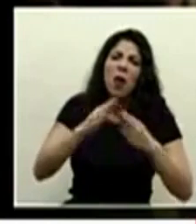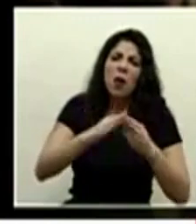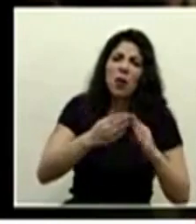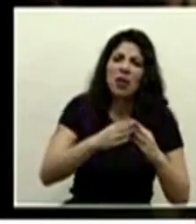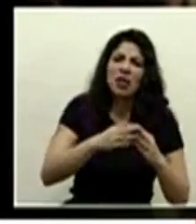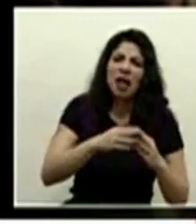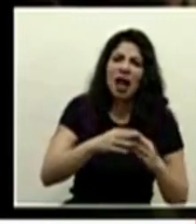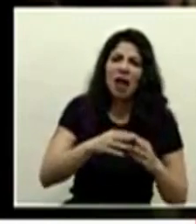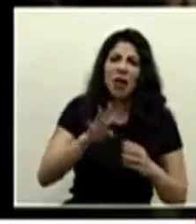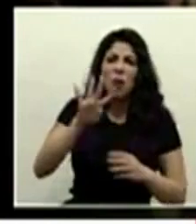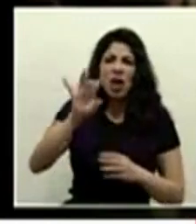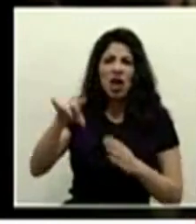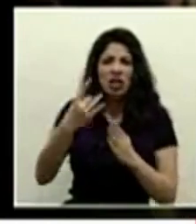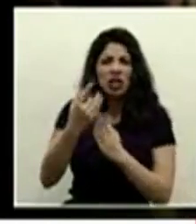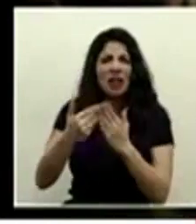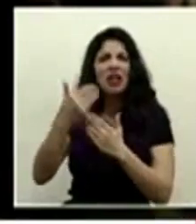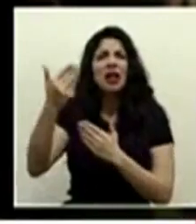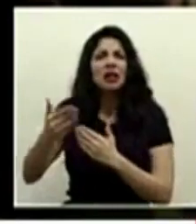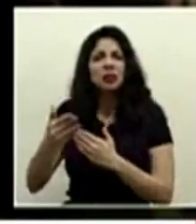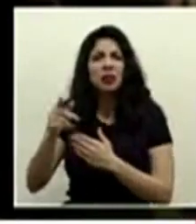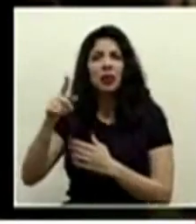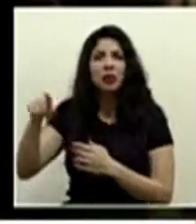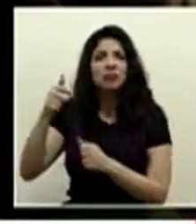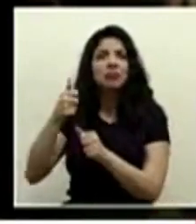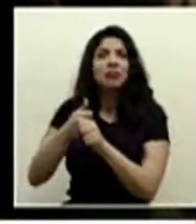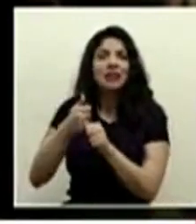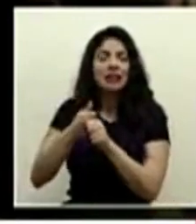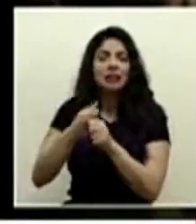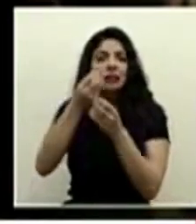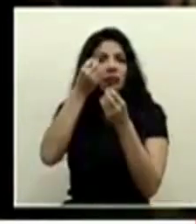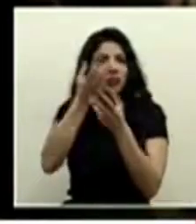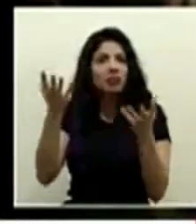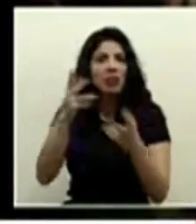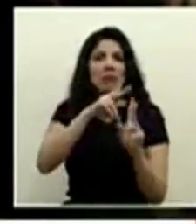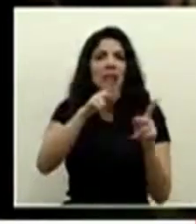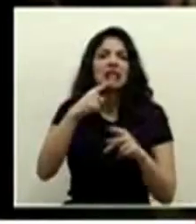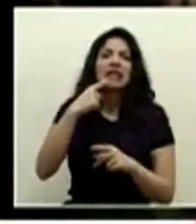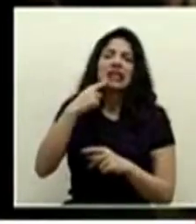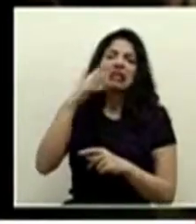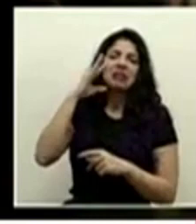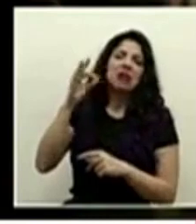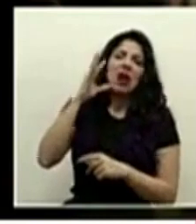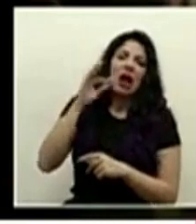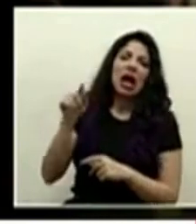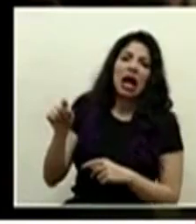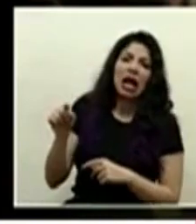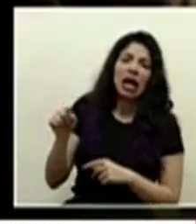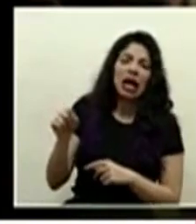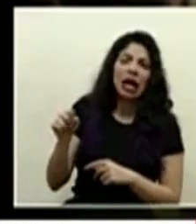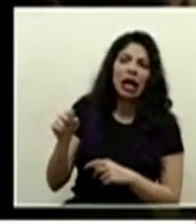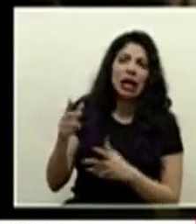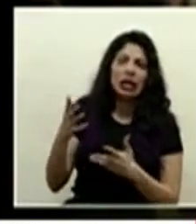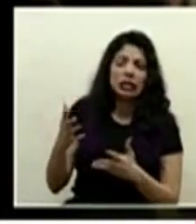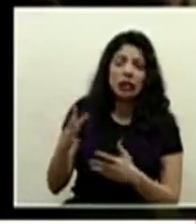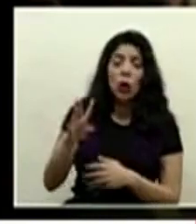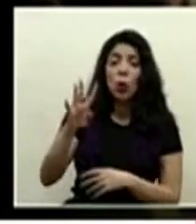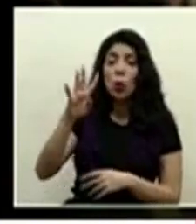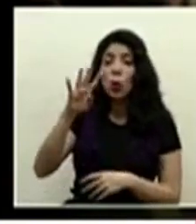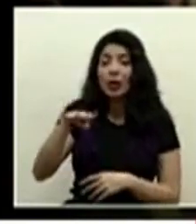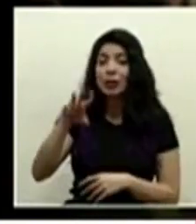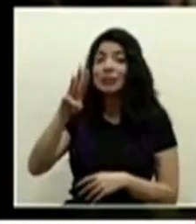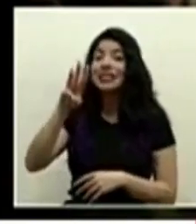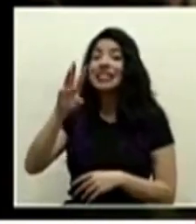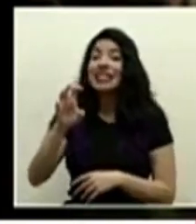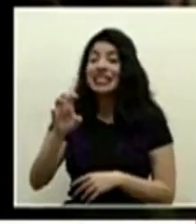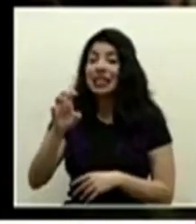que 48 horas después ustedes mismos estaban revelando al país y de los 4.600